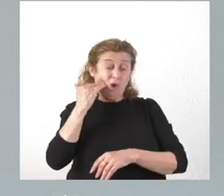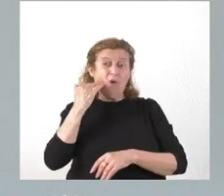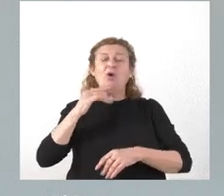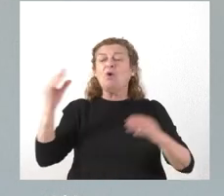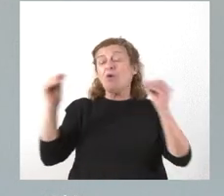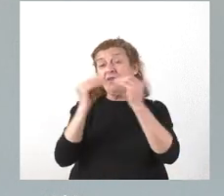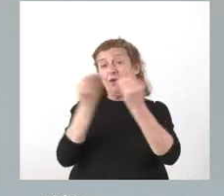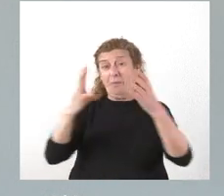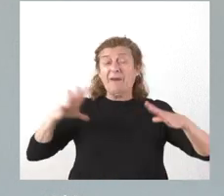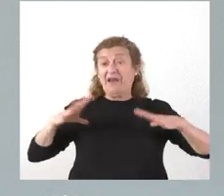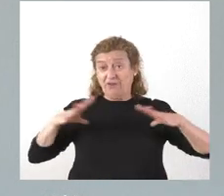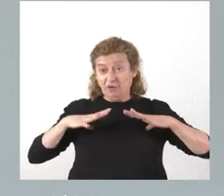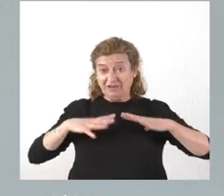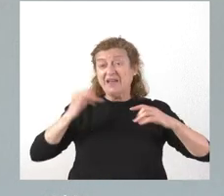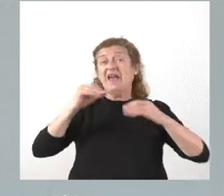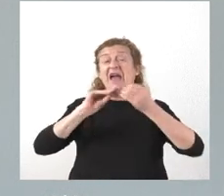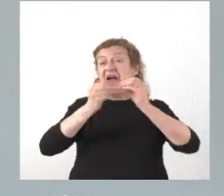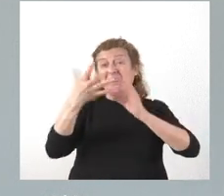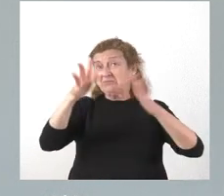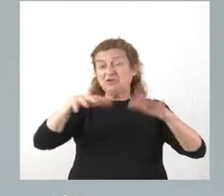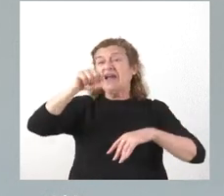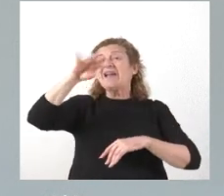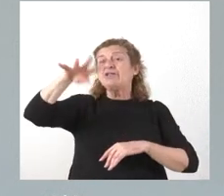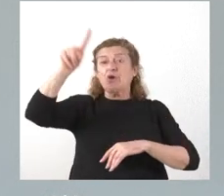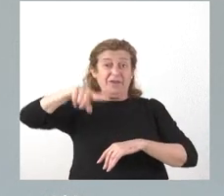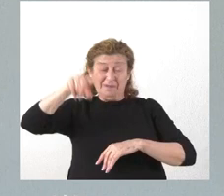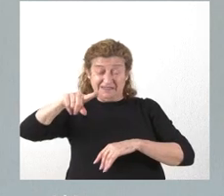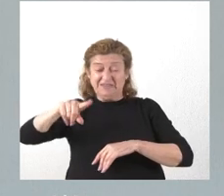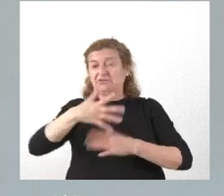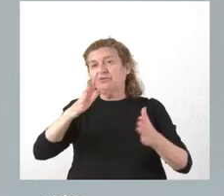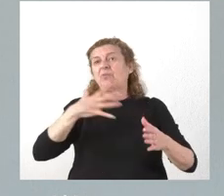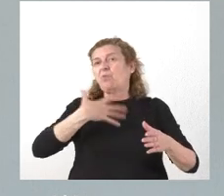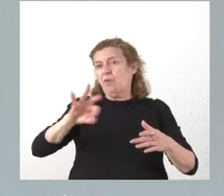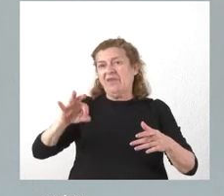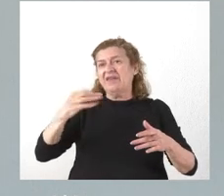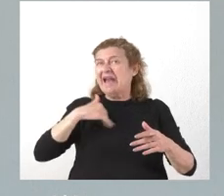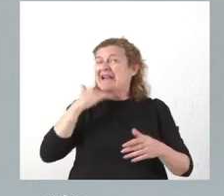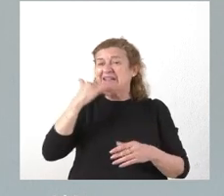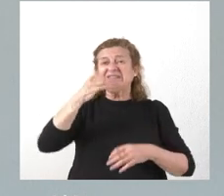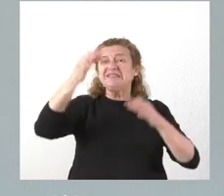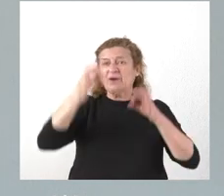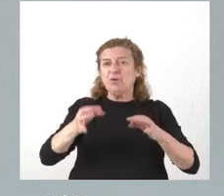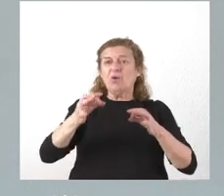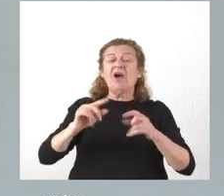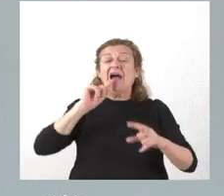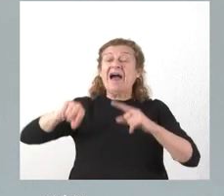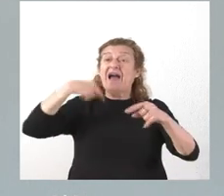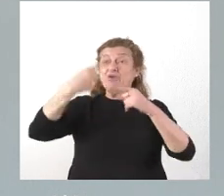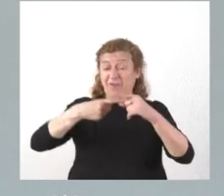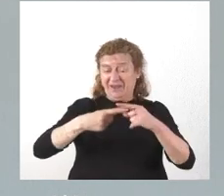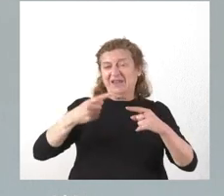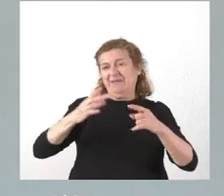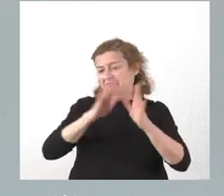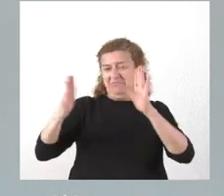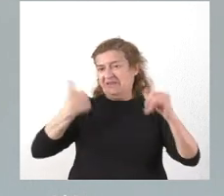período vacacional y la ejecución de las mismas será 14 meses, por lo cual estarán disponibles con cierta seguridad a lo largo del próximo ejercicio.